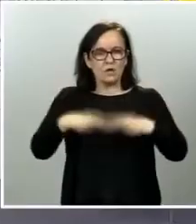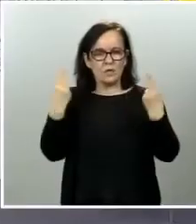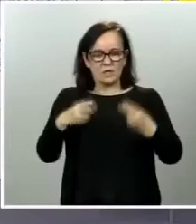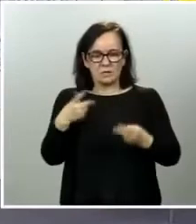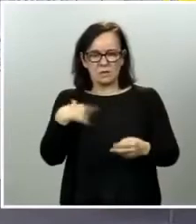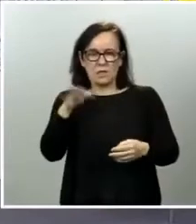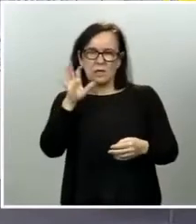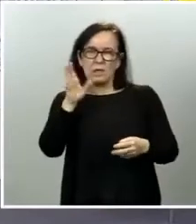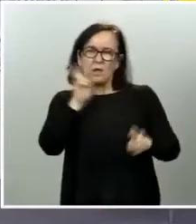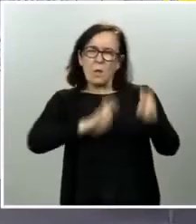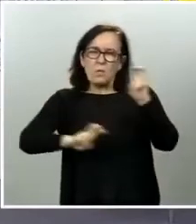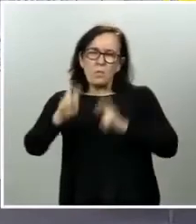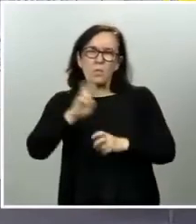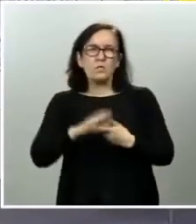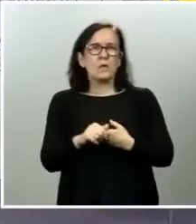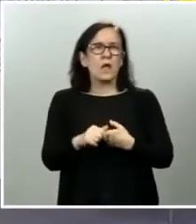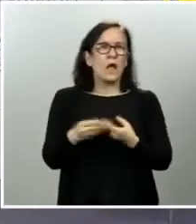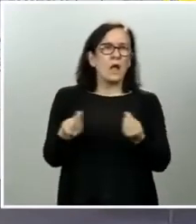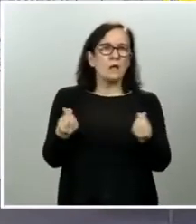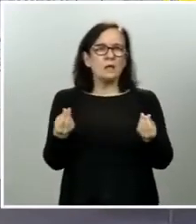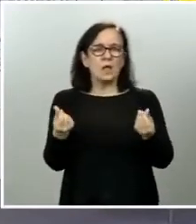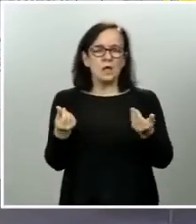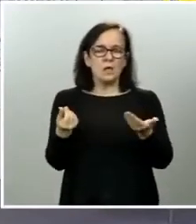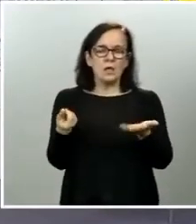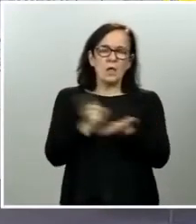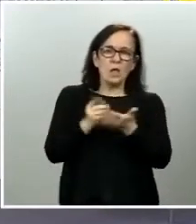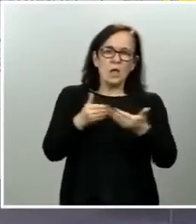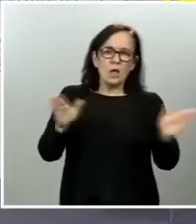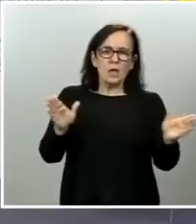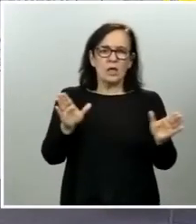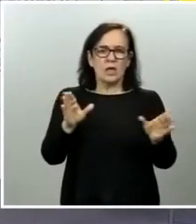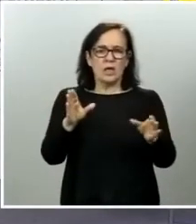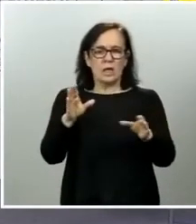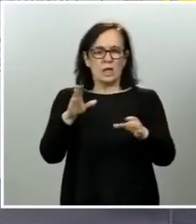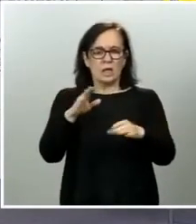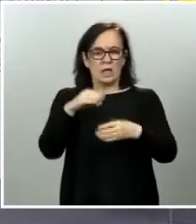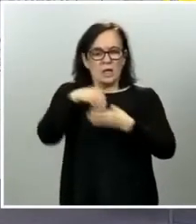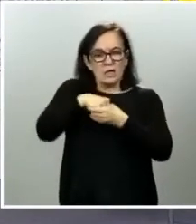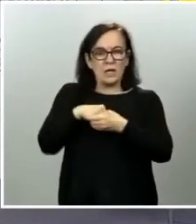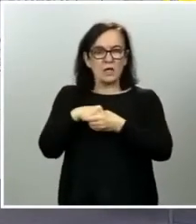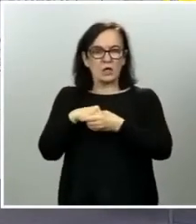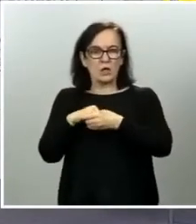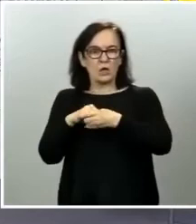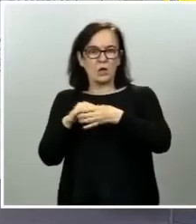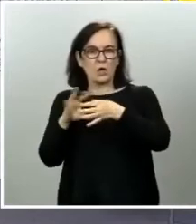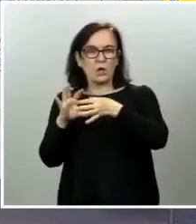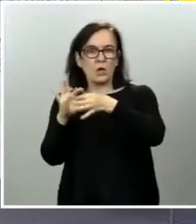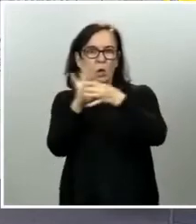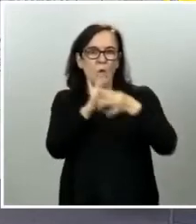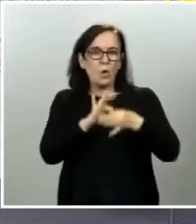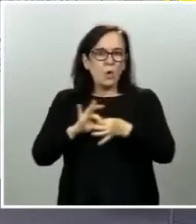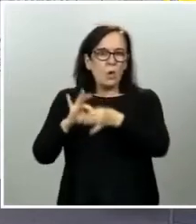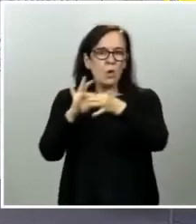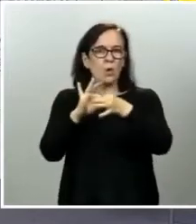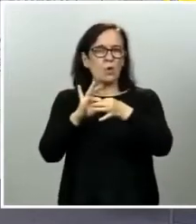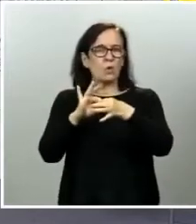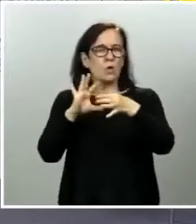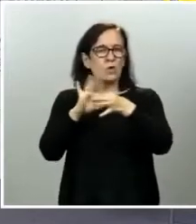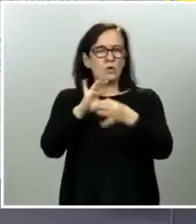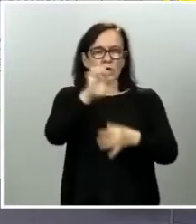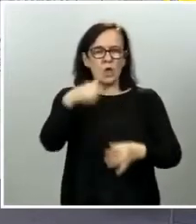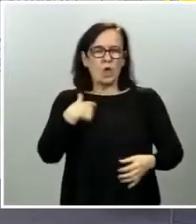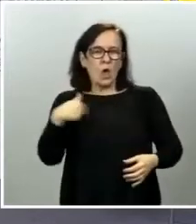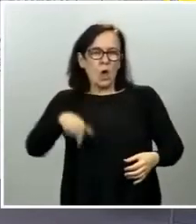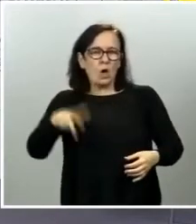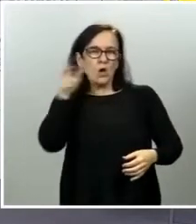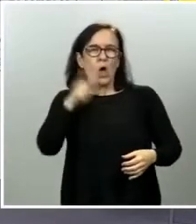buscando reabrir las fronteras interiores de forma conjunta en la Unión Europea, pero hoy he escuchado a la Comisión